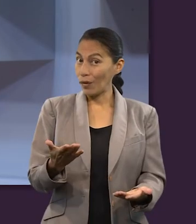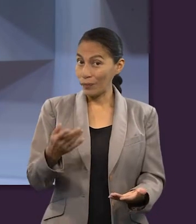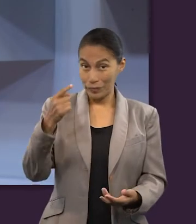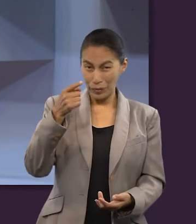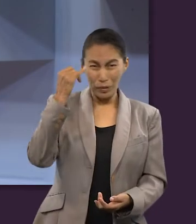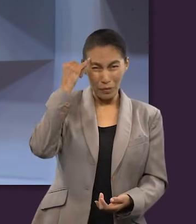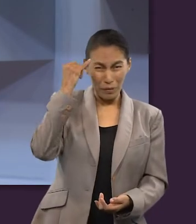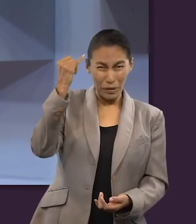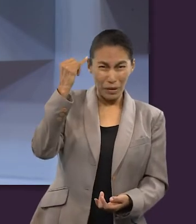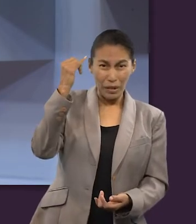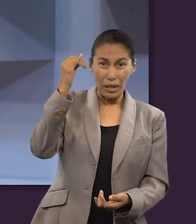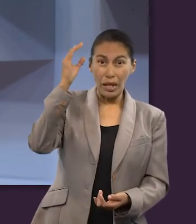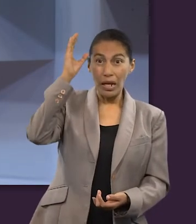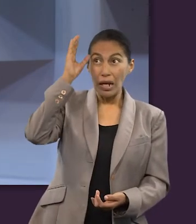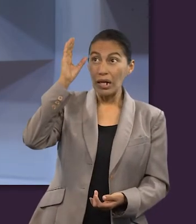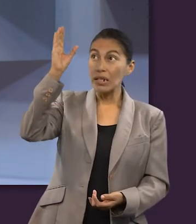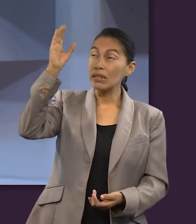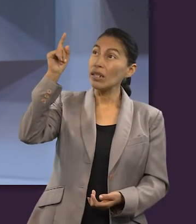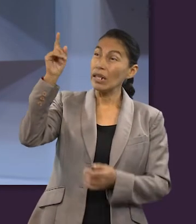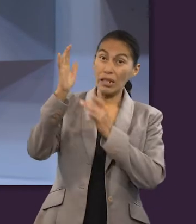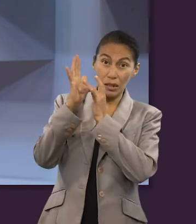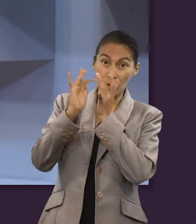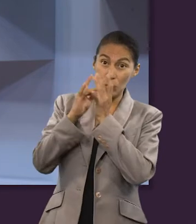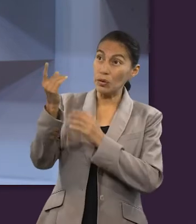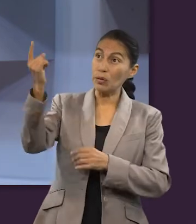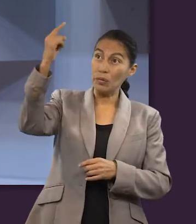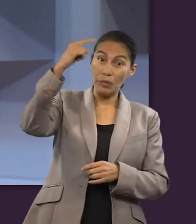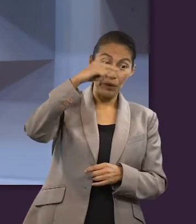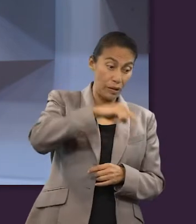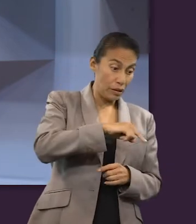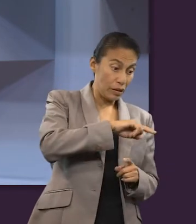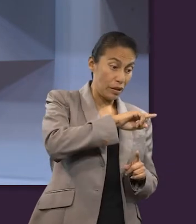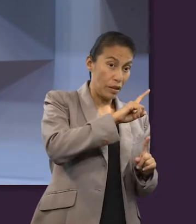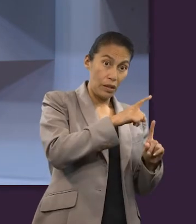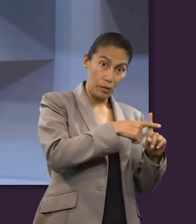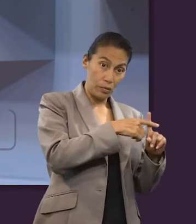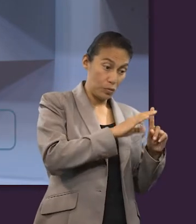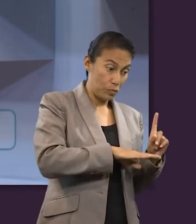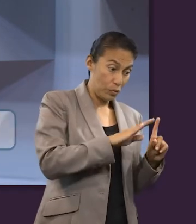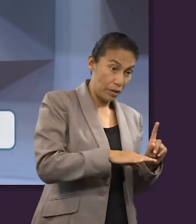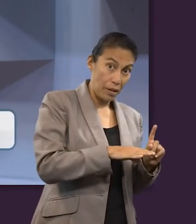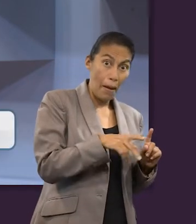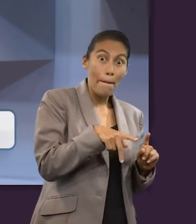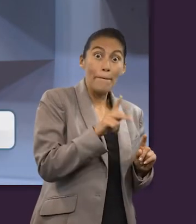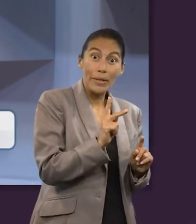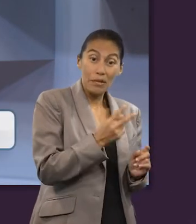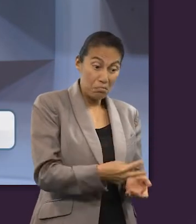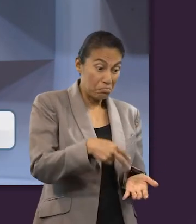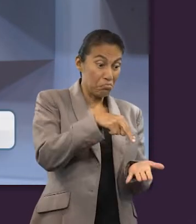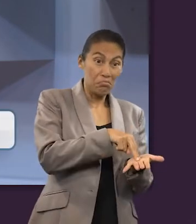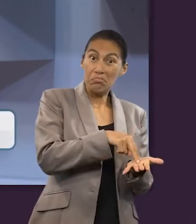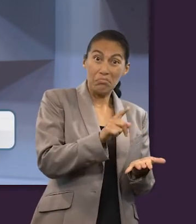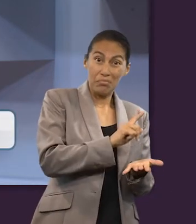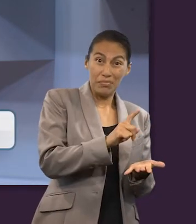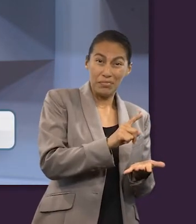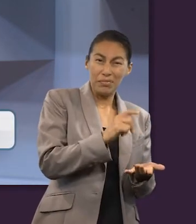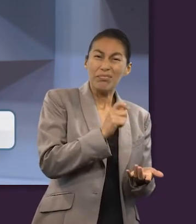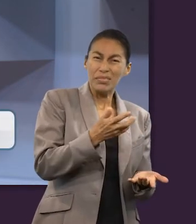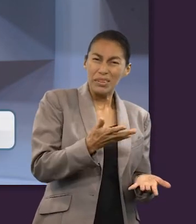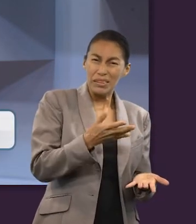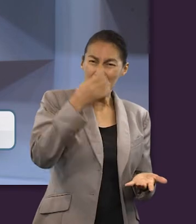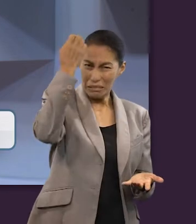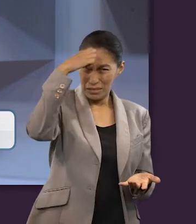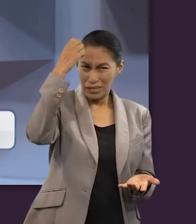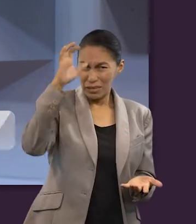¿Podrías imaginar el cristianismo si Jesús hubiera venido a morir, pero no hubiera resucitado? Sería un poco extraño, ¿cierto?